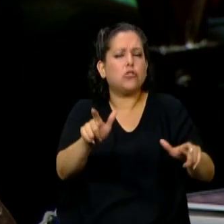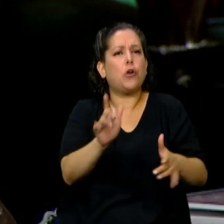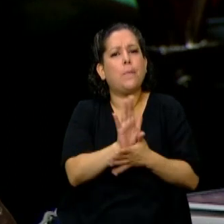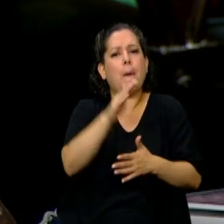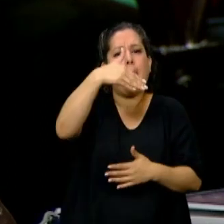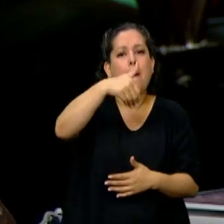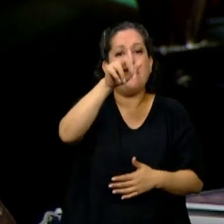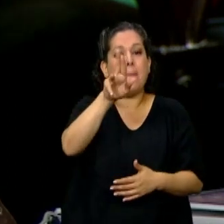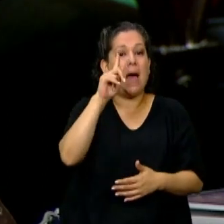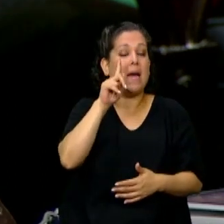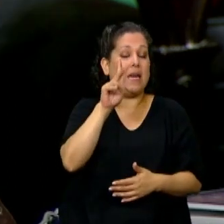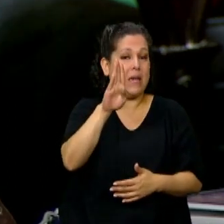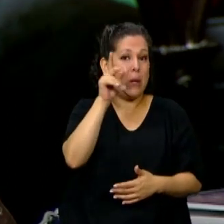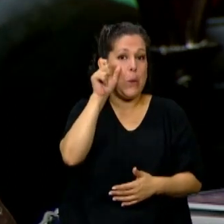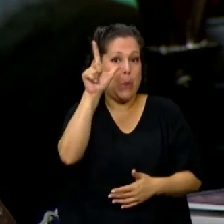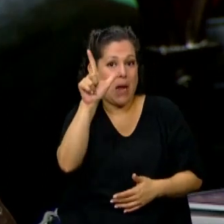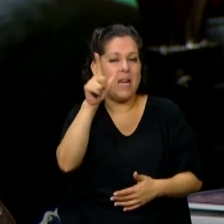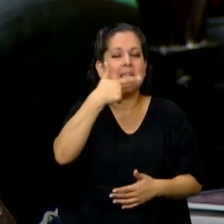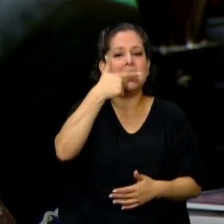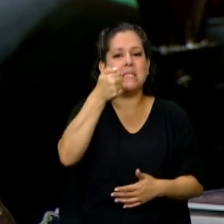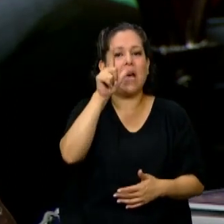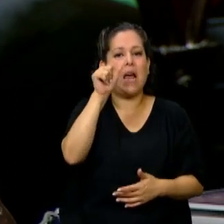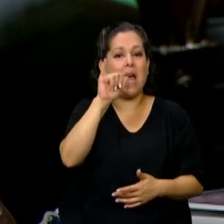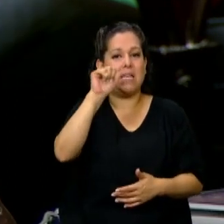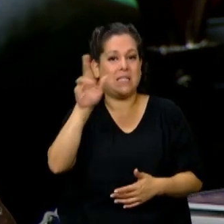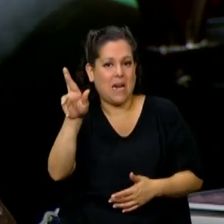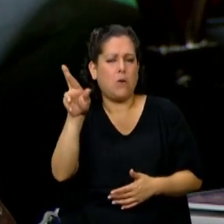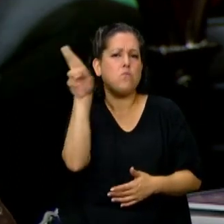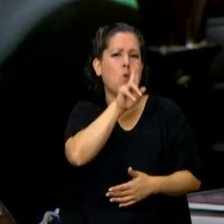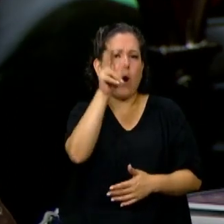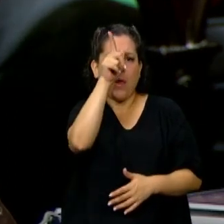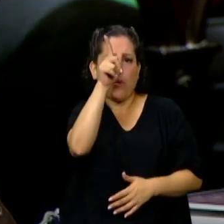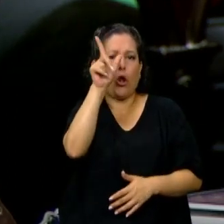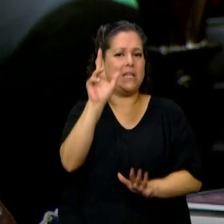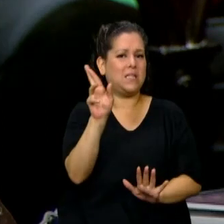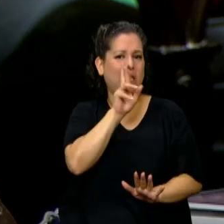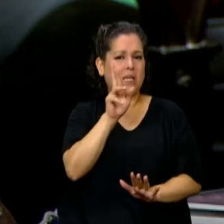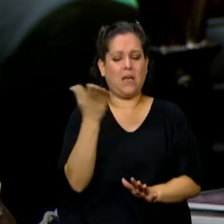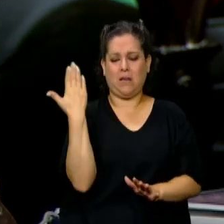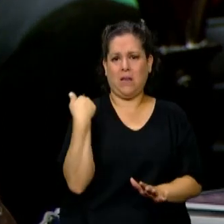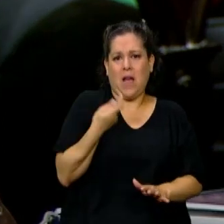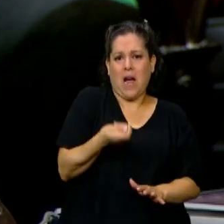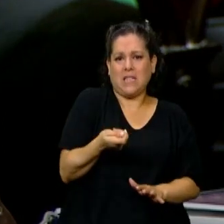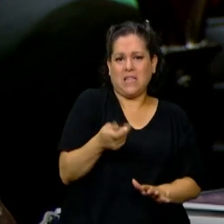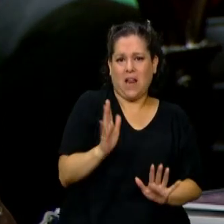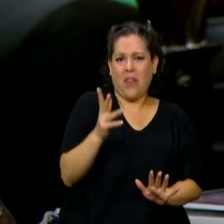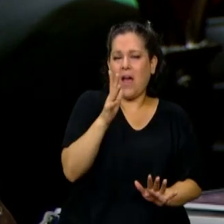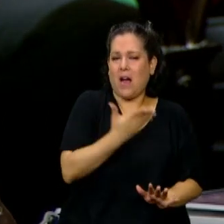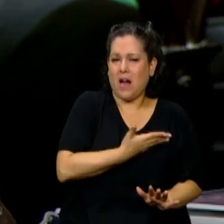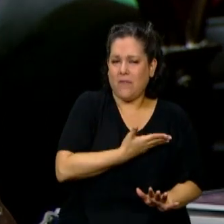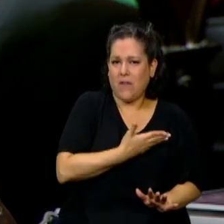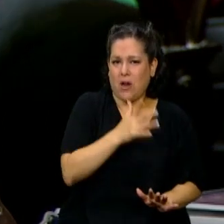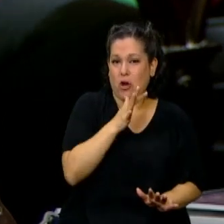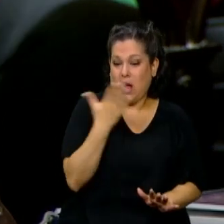Nélida Salazar, oficial de la Policía de la Ciudad de Buenos Aires, asesinada el 14 de febrero pasado en la